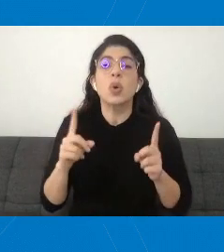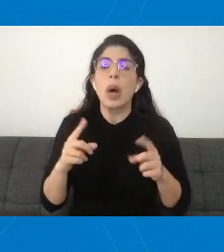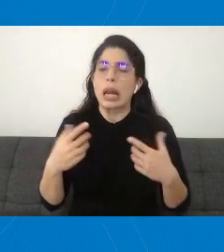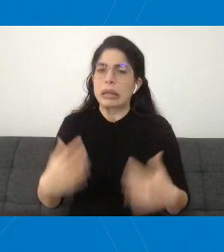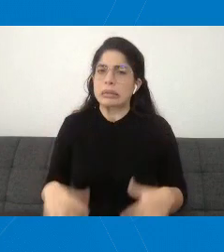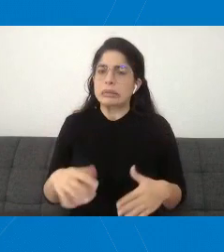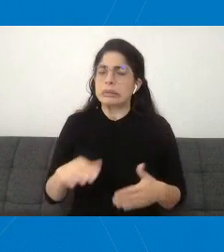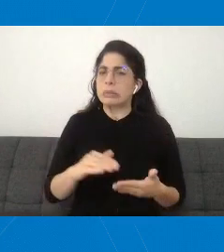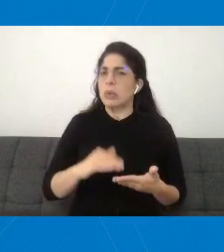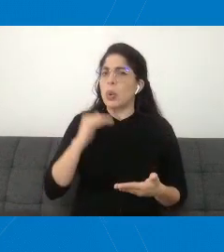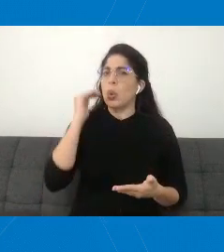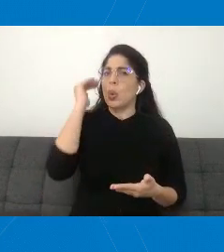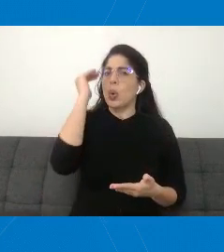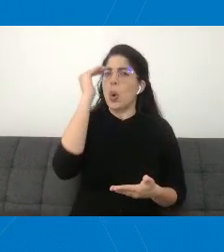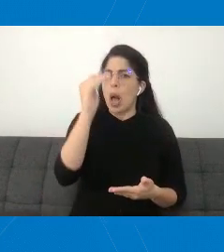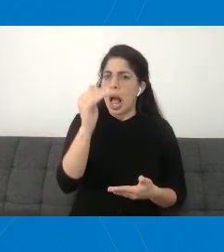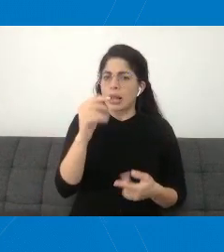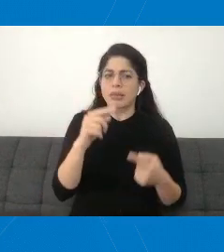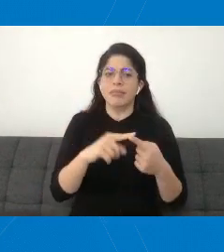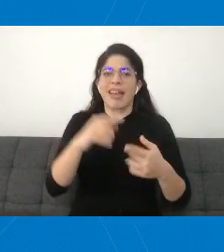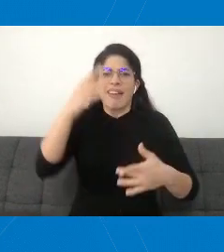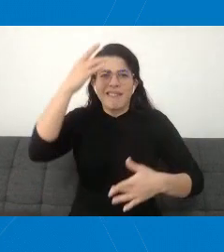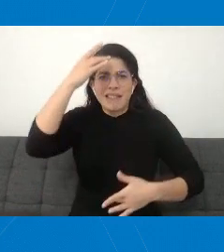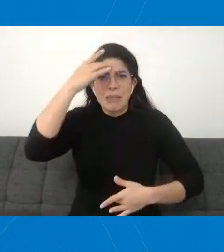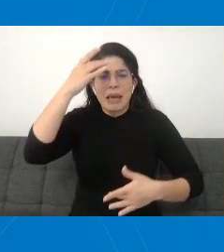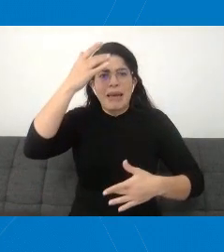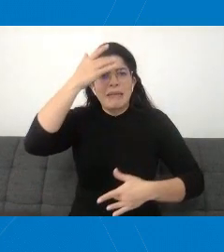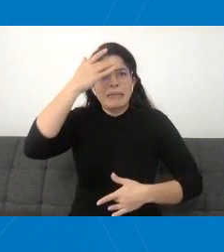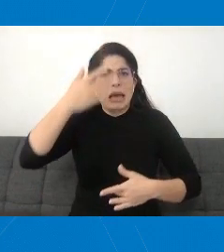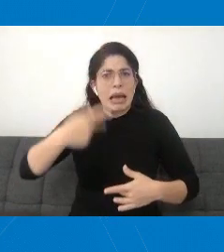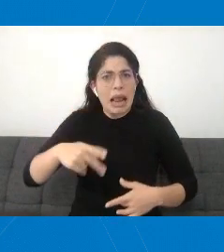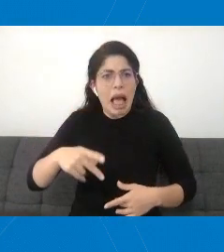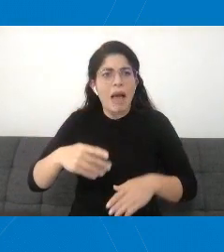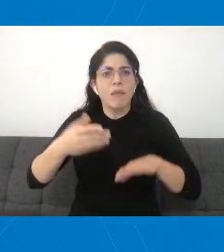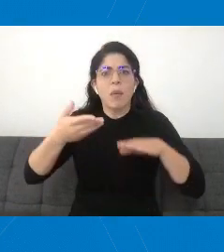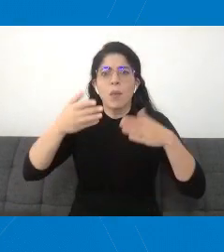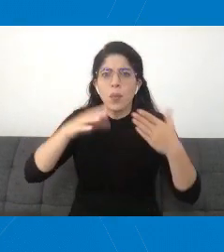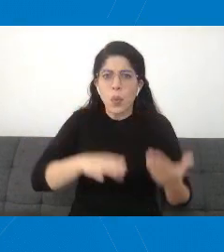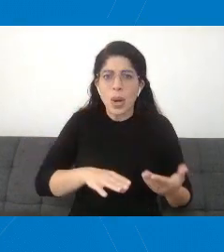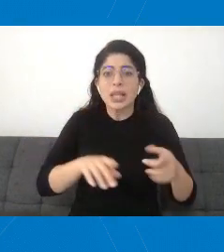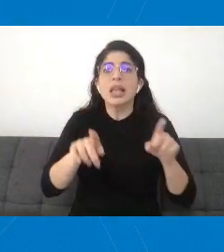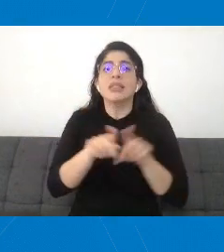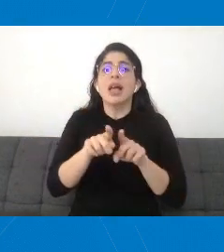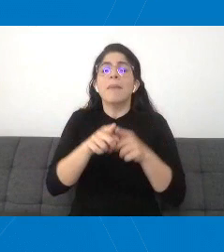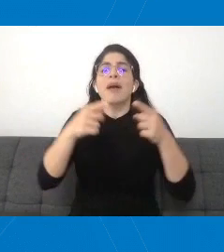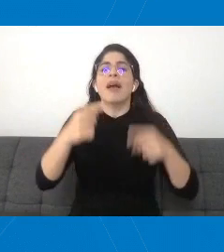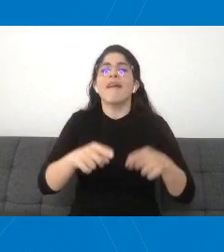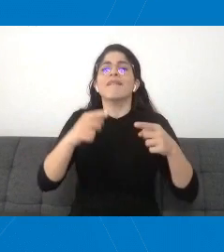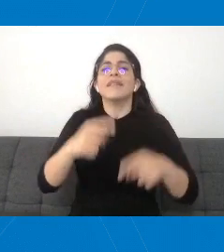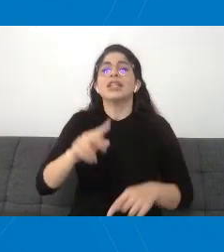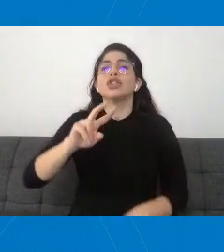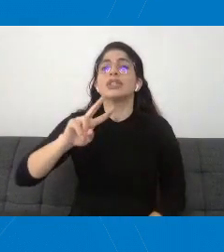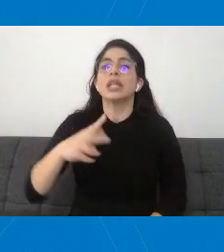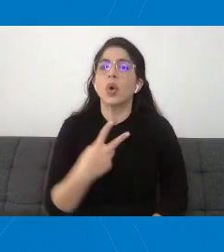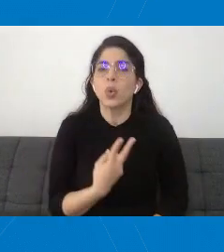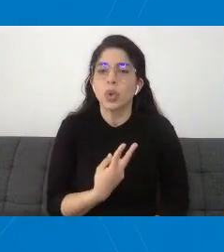enfermedad, enfermedad grave, por mortalidad, y también por efectos secundarios, por